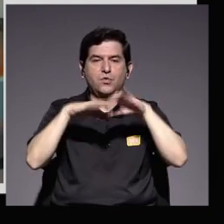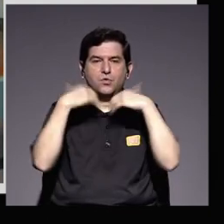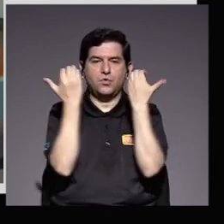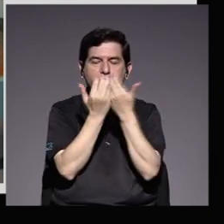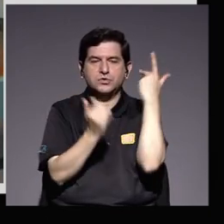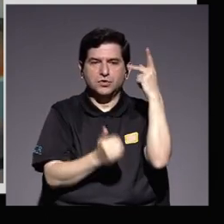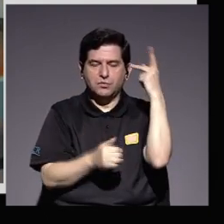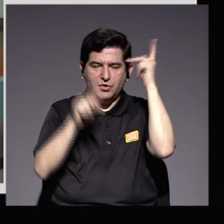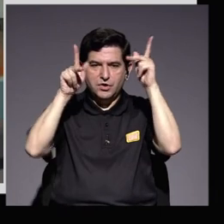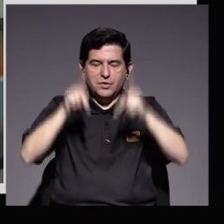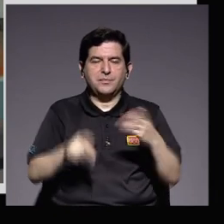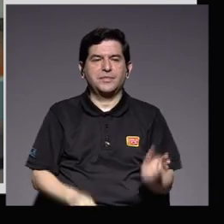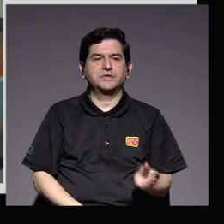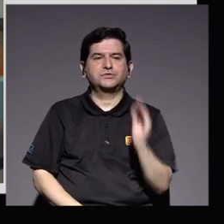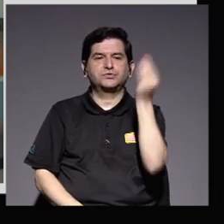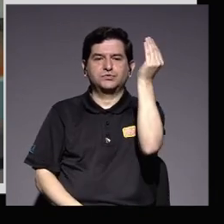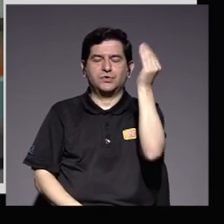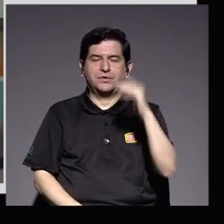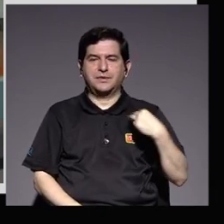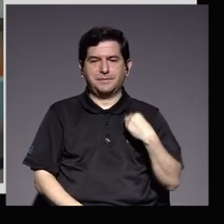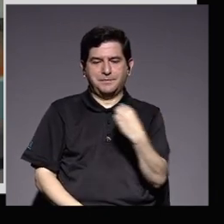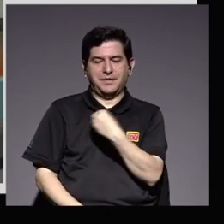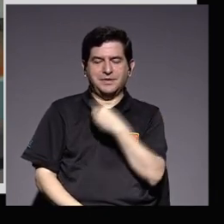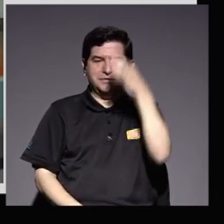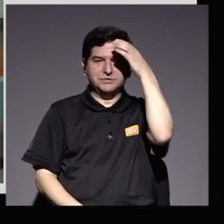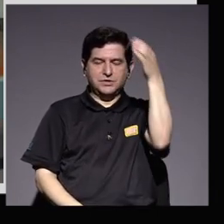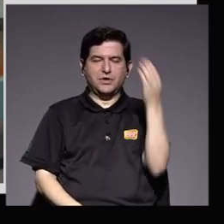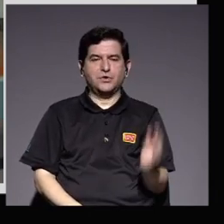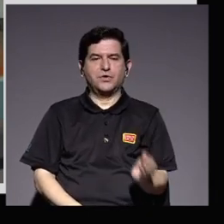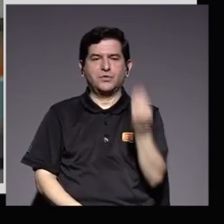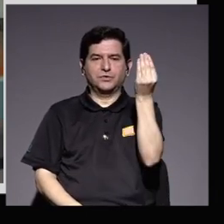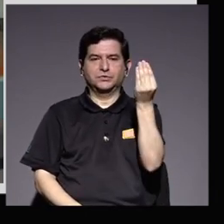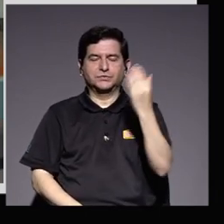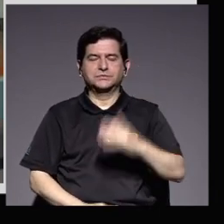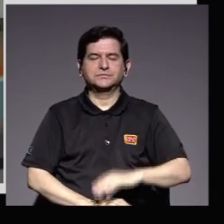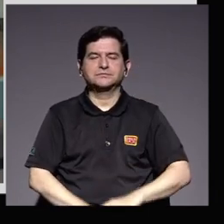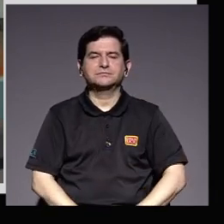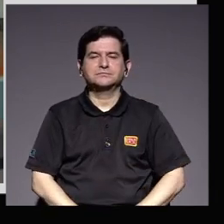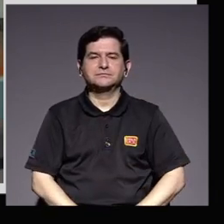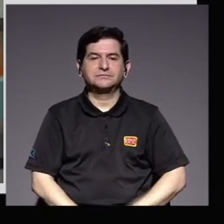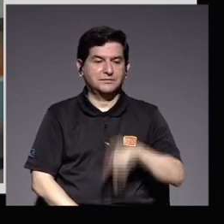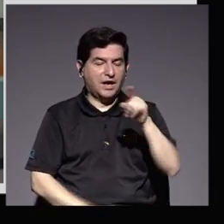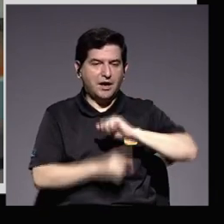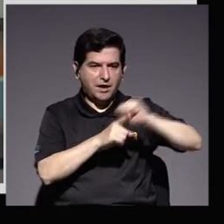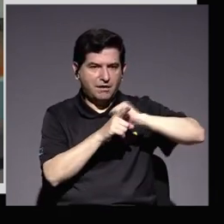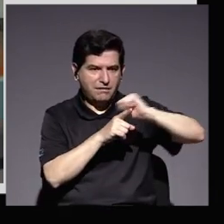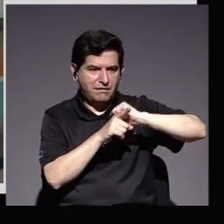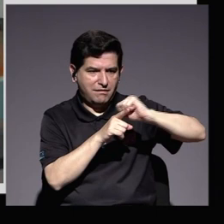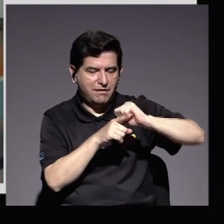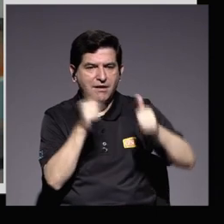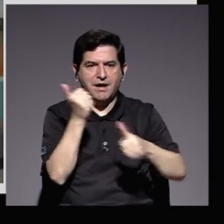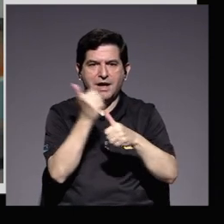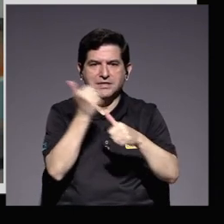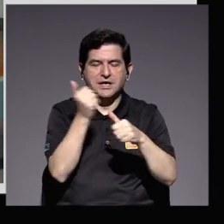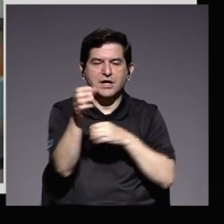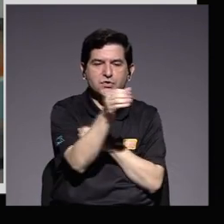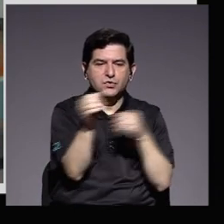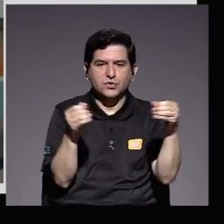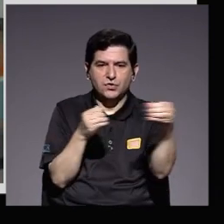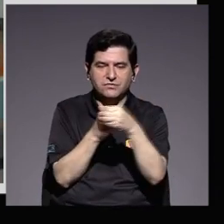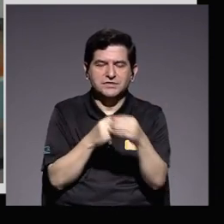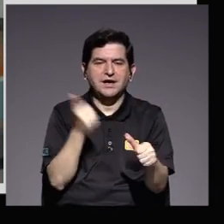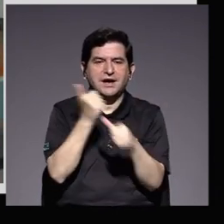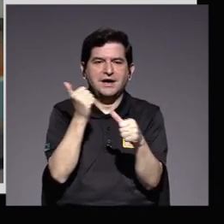la política de la persona joven del ministerio de cultura y juventud en el que se capacitaron como asistentes de oficina